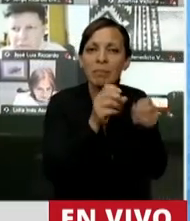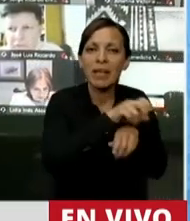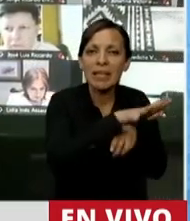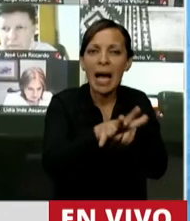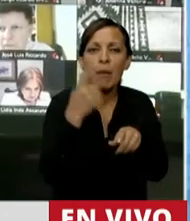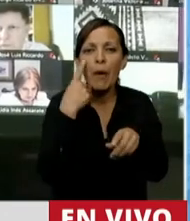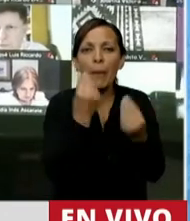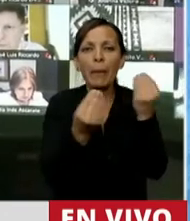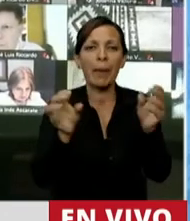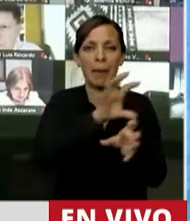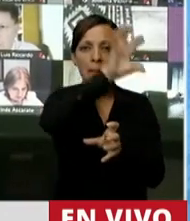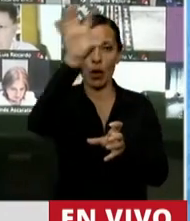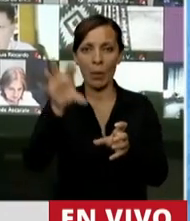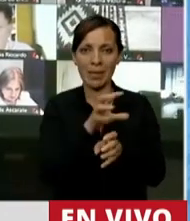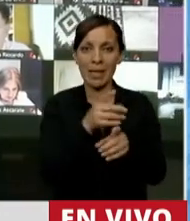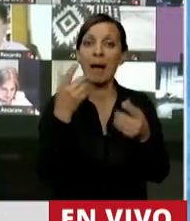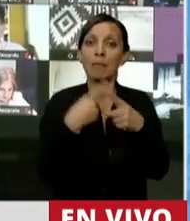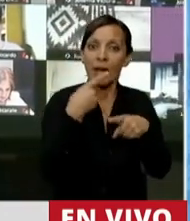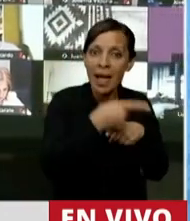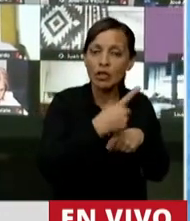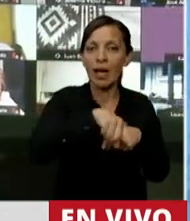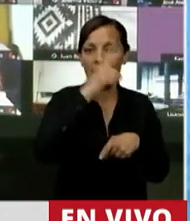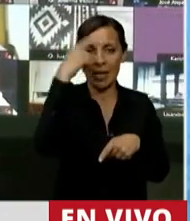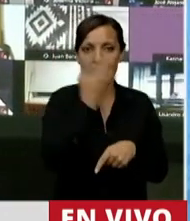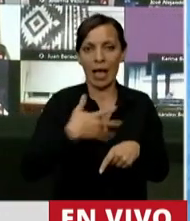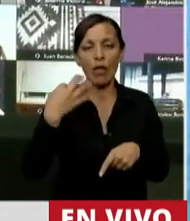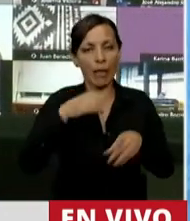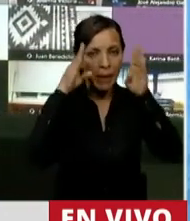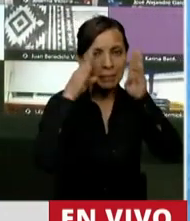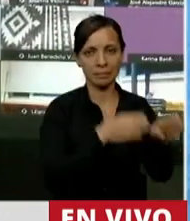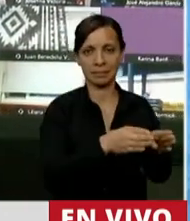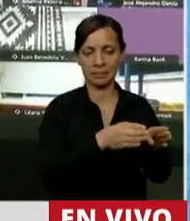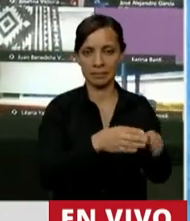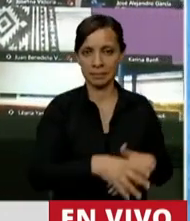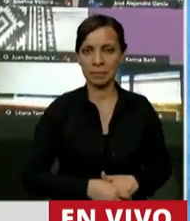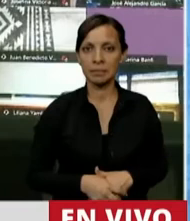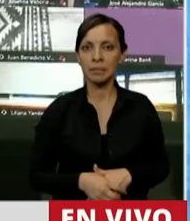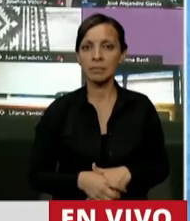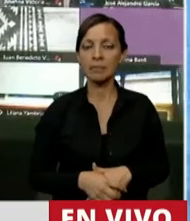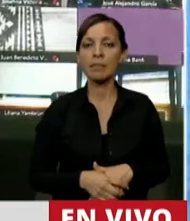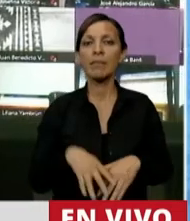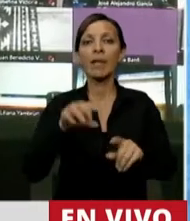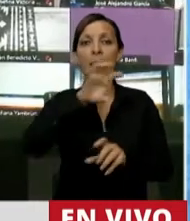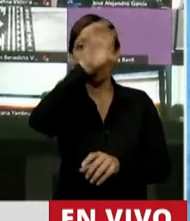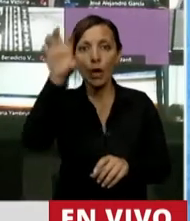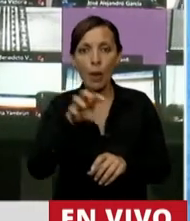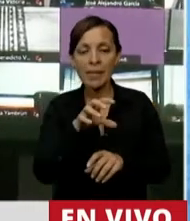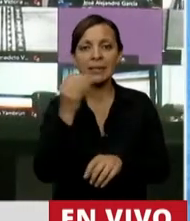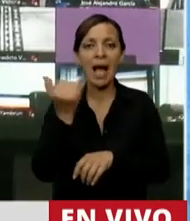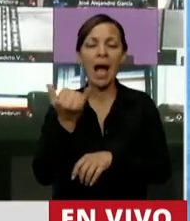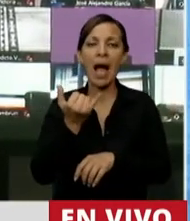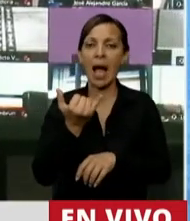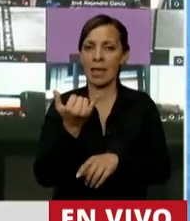interior de nuestras provincias, por los cuales el Estado tiene que estar mirando. En nuestra provincia se han dado